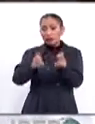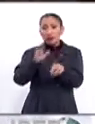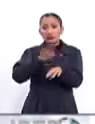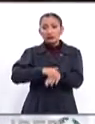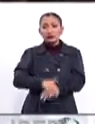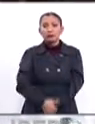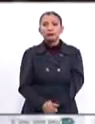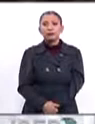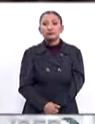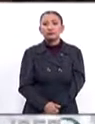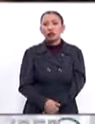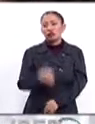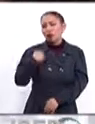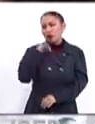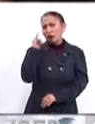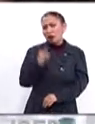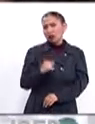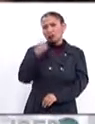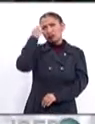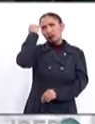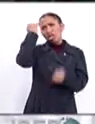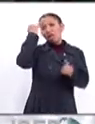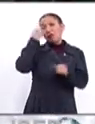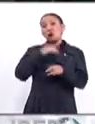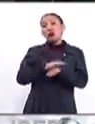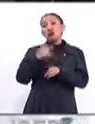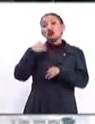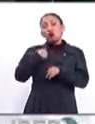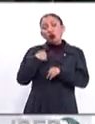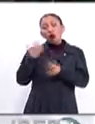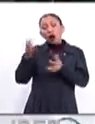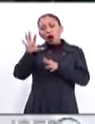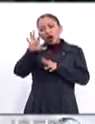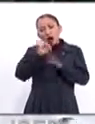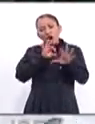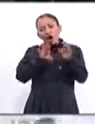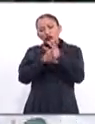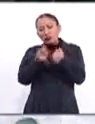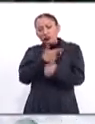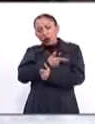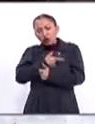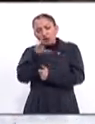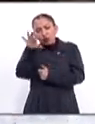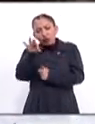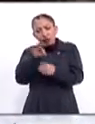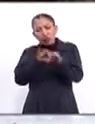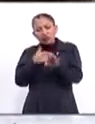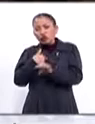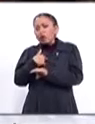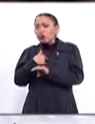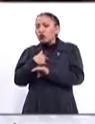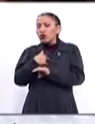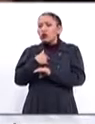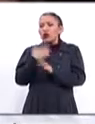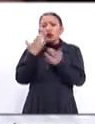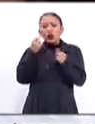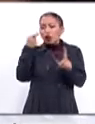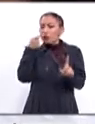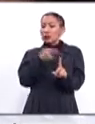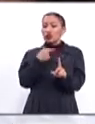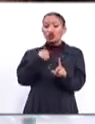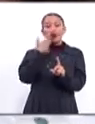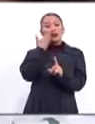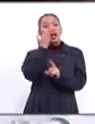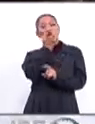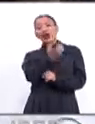y muchos más. Yo nunca me planteé qué quería ser. Lo que he ido haciendo es eligiendo las cosas que me han gustado. No tenía un objetivo